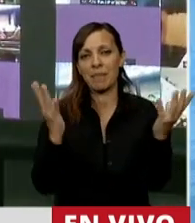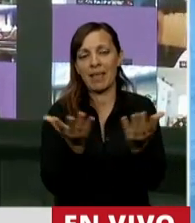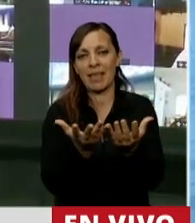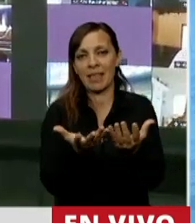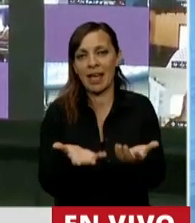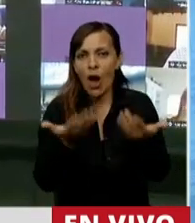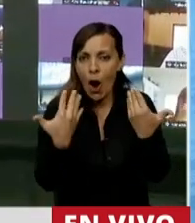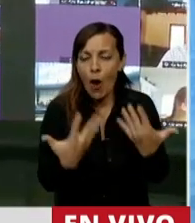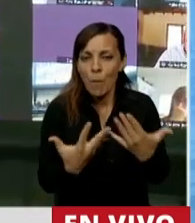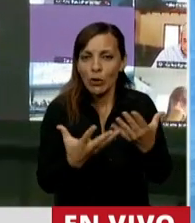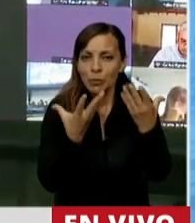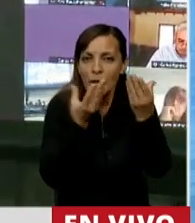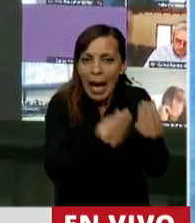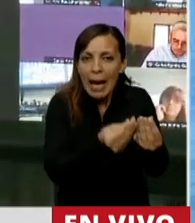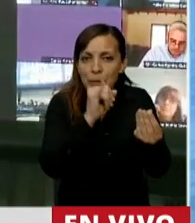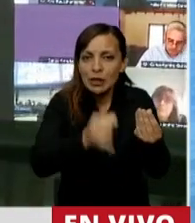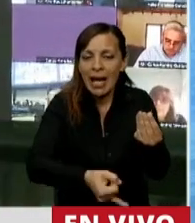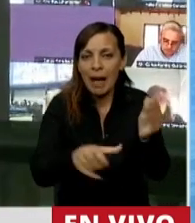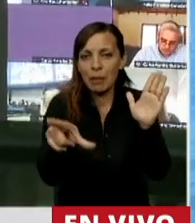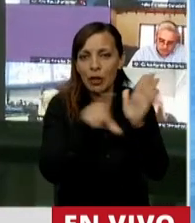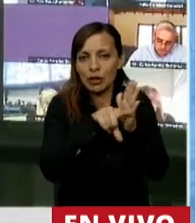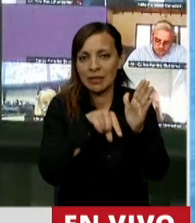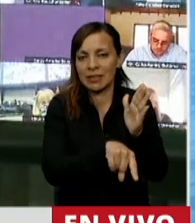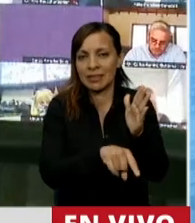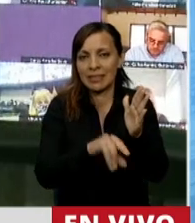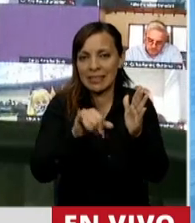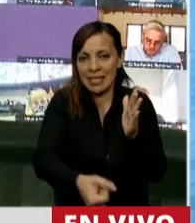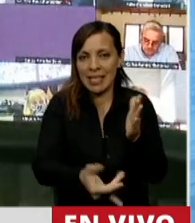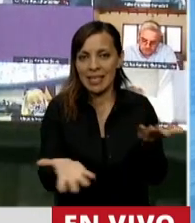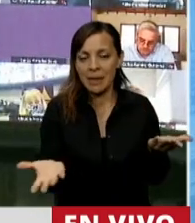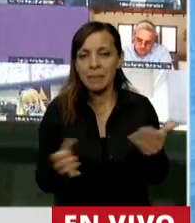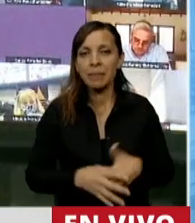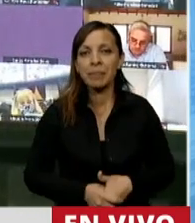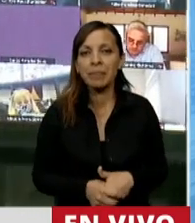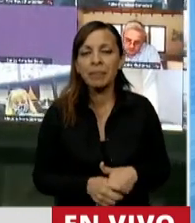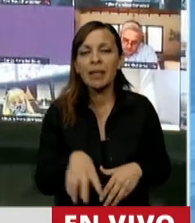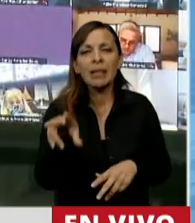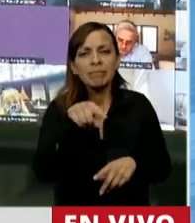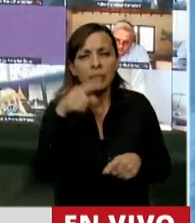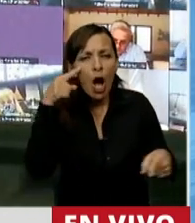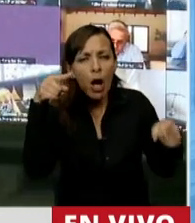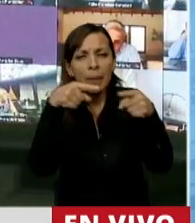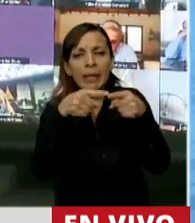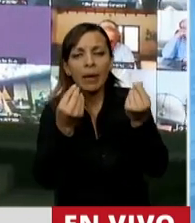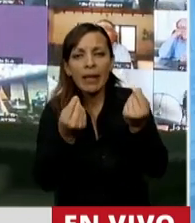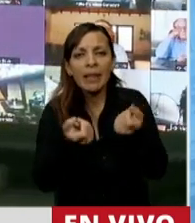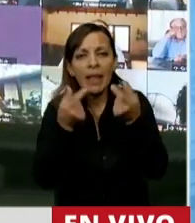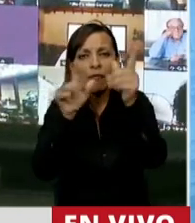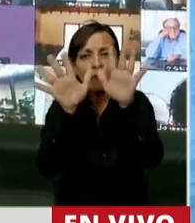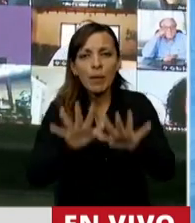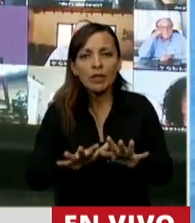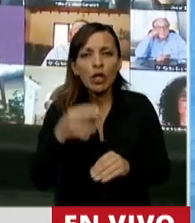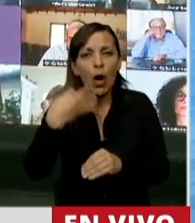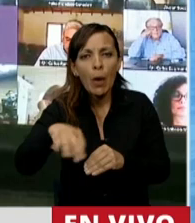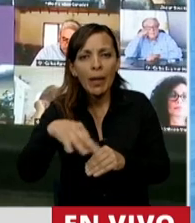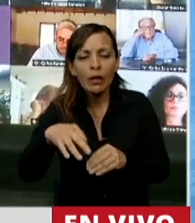a acompañar esta ley que busca garantizar la formación obligatoria